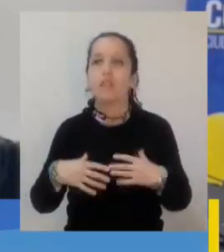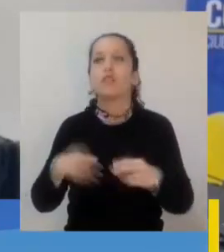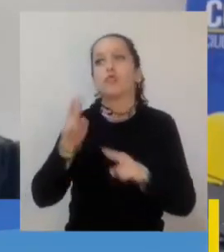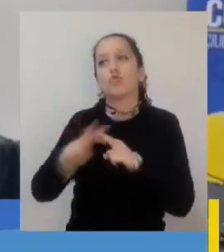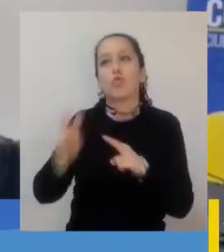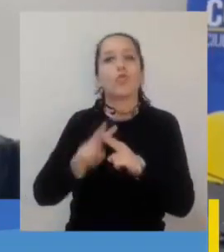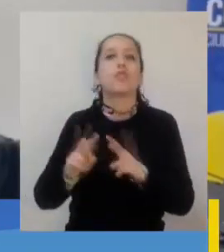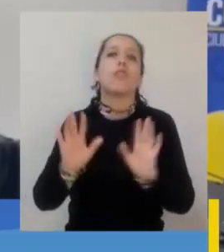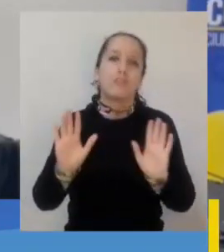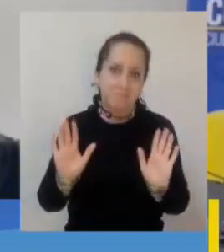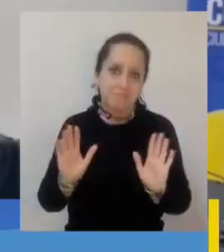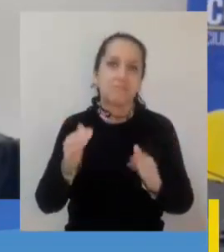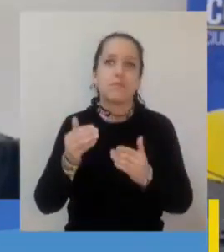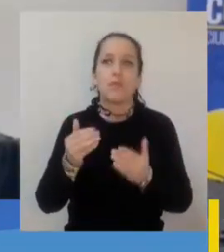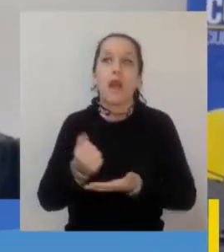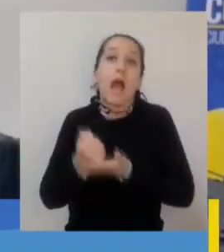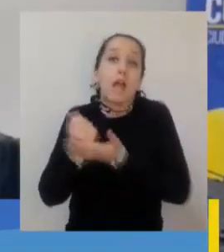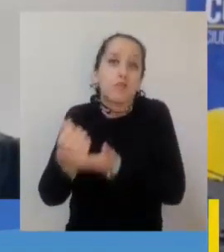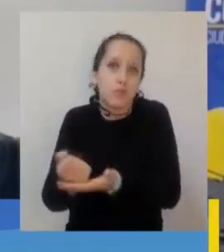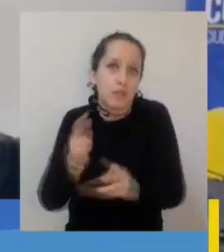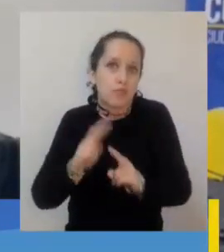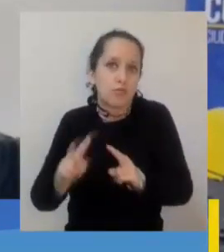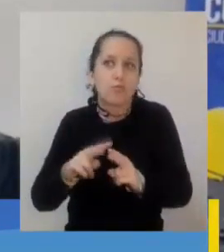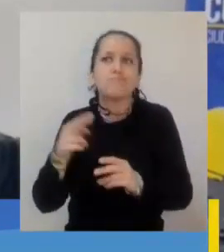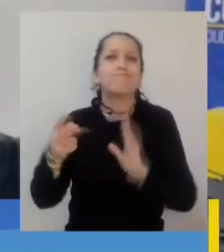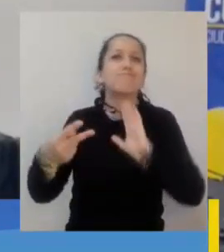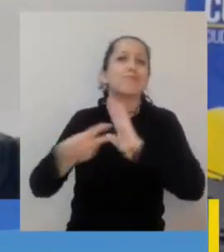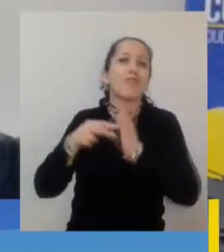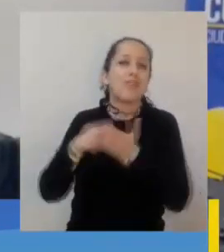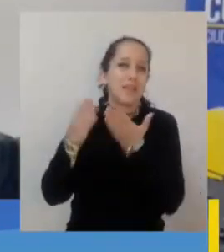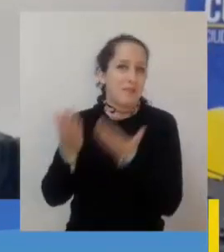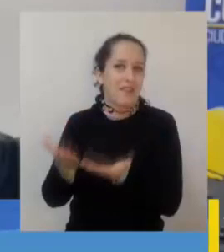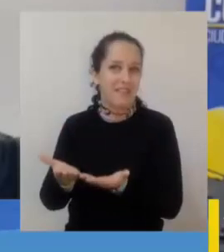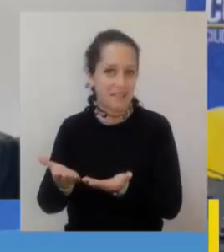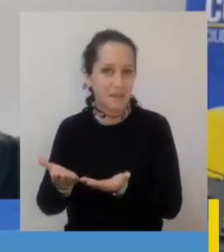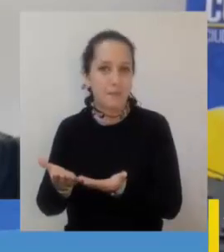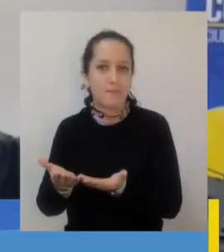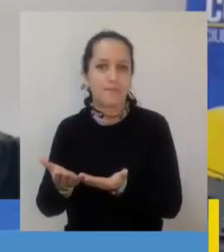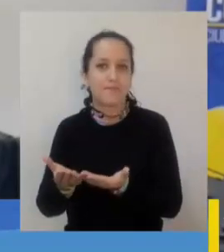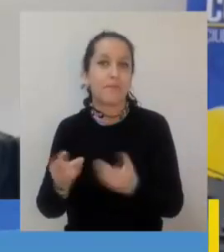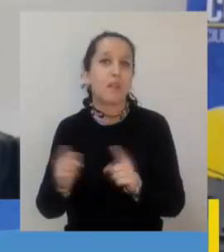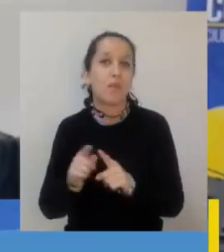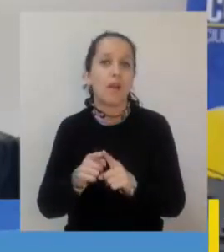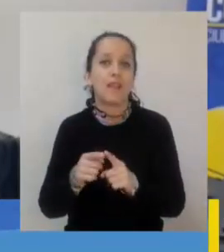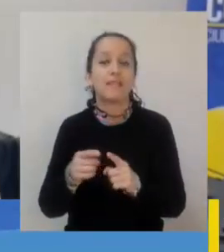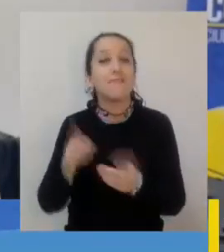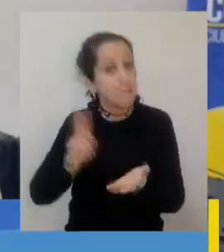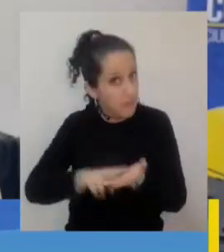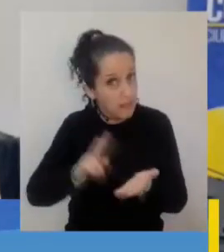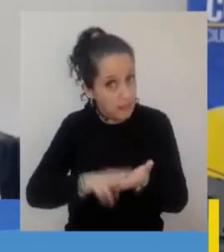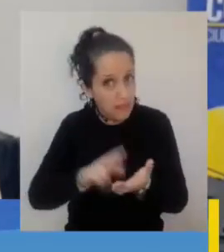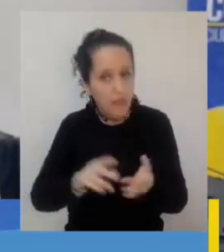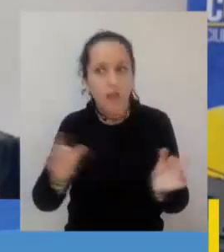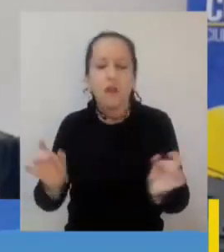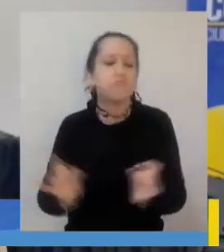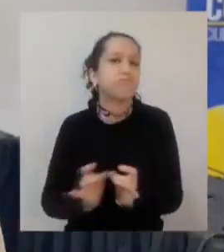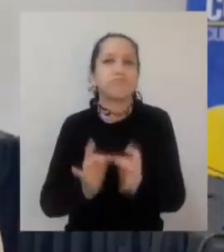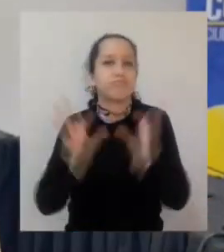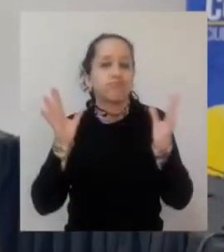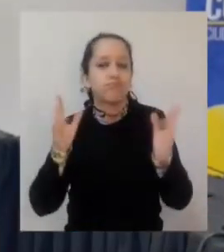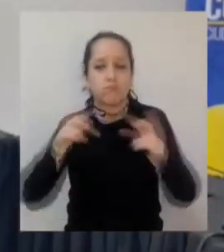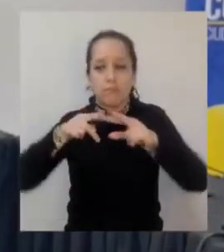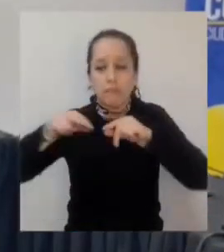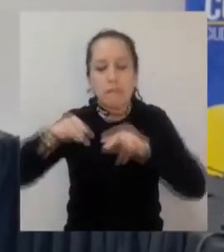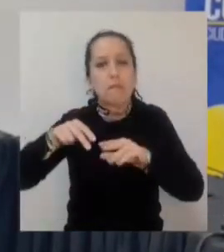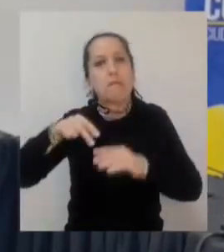de esta manera, contribuir a resolver un problema que estaba poniendo en riesgo el